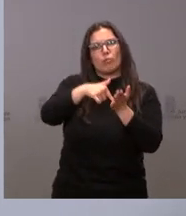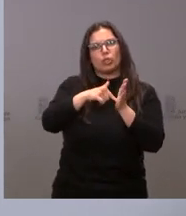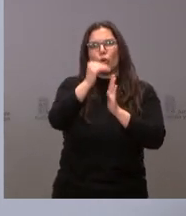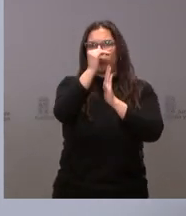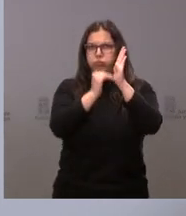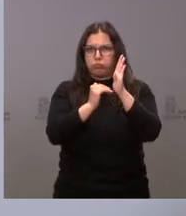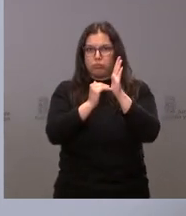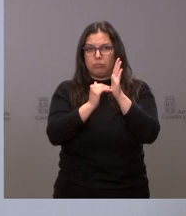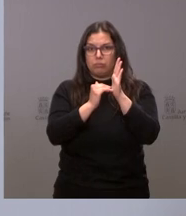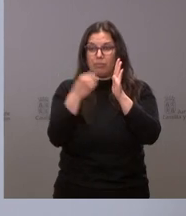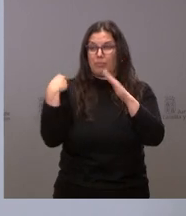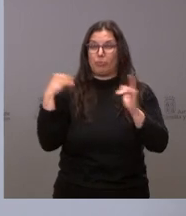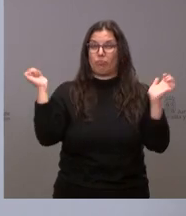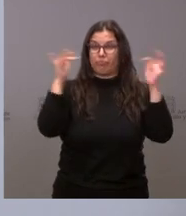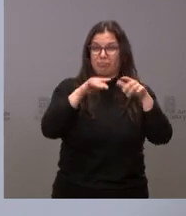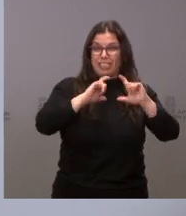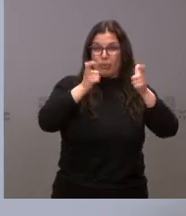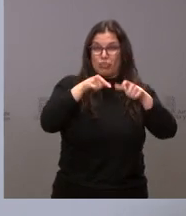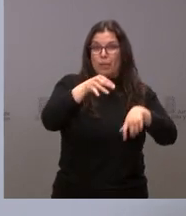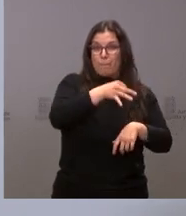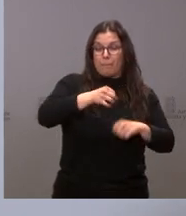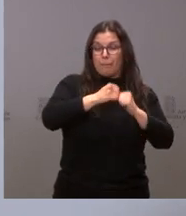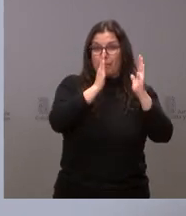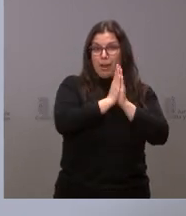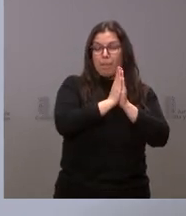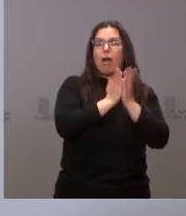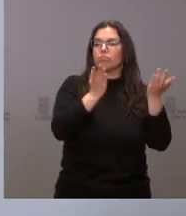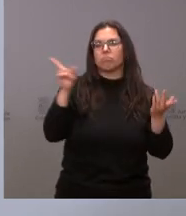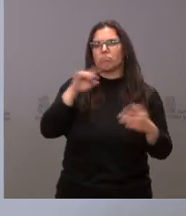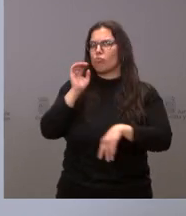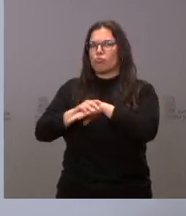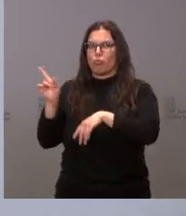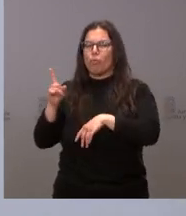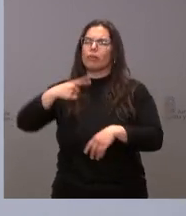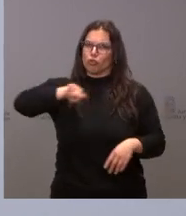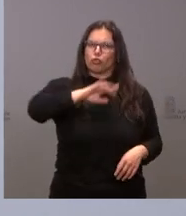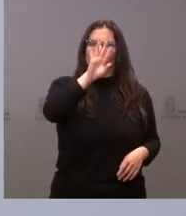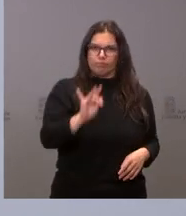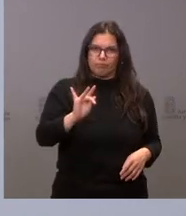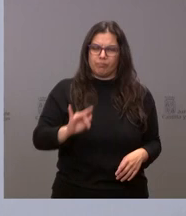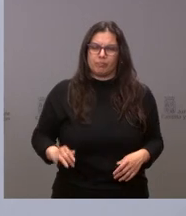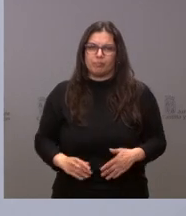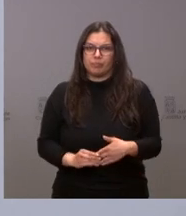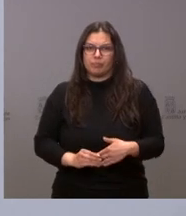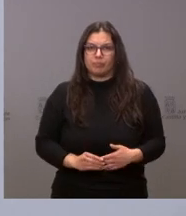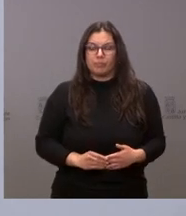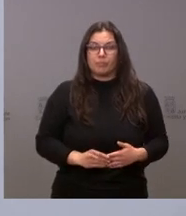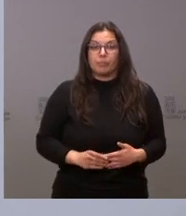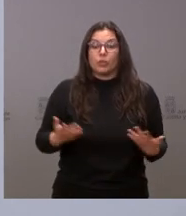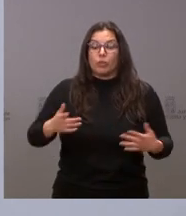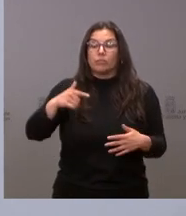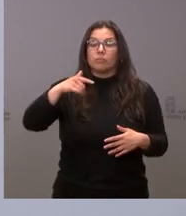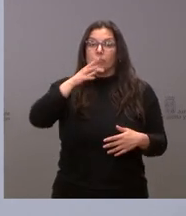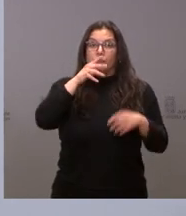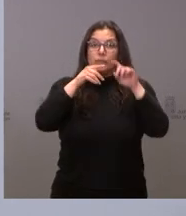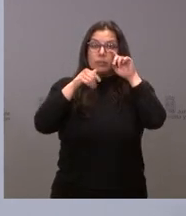conferencia de La Palma, no ha cumplido. Nosotros sí vamos a cumplir. Vamos a tramitar para este